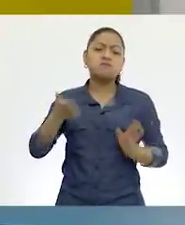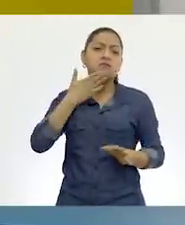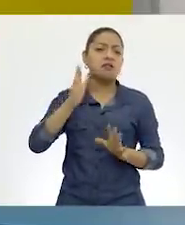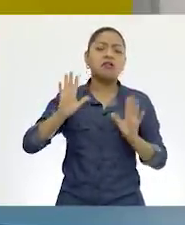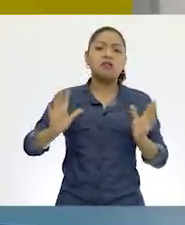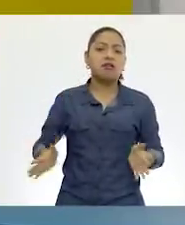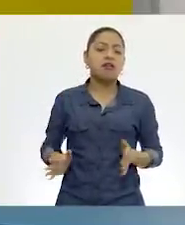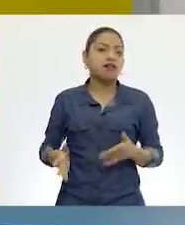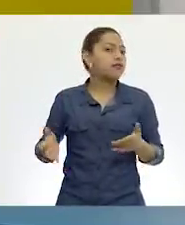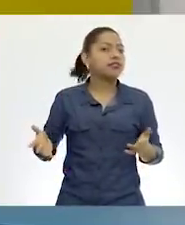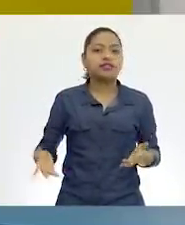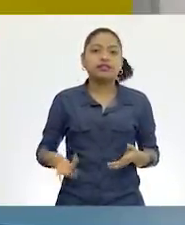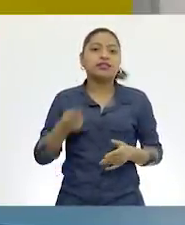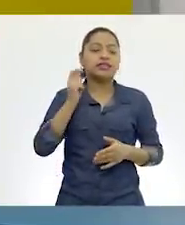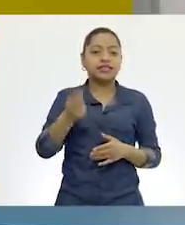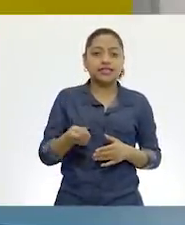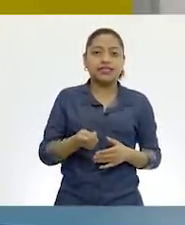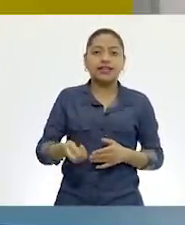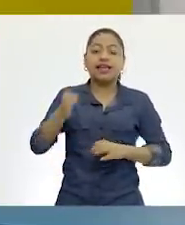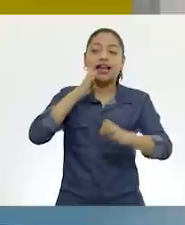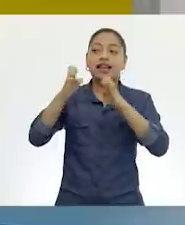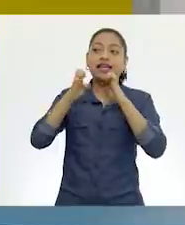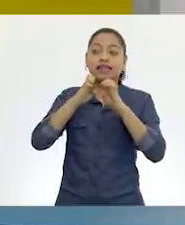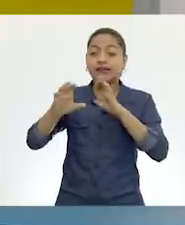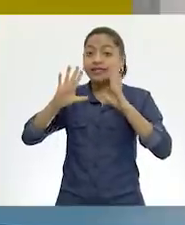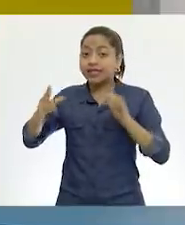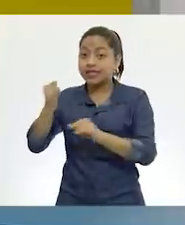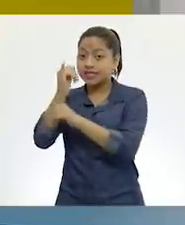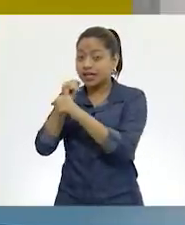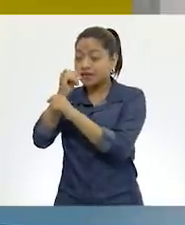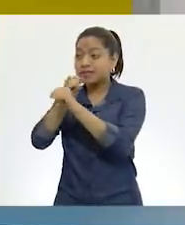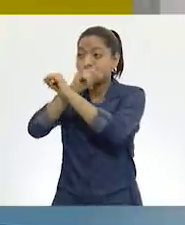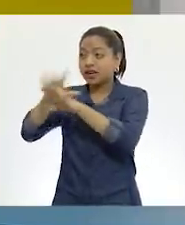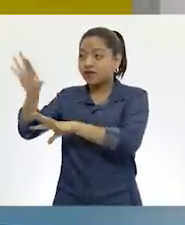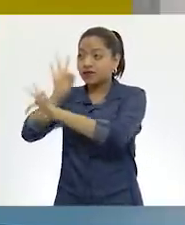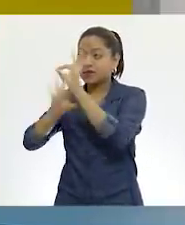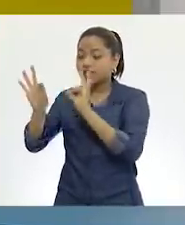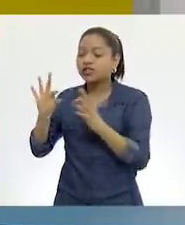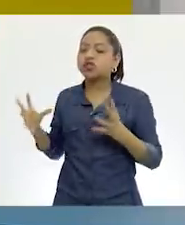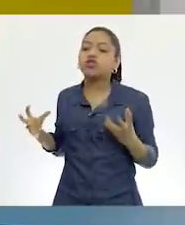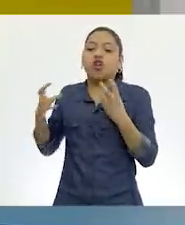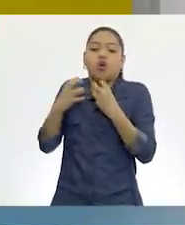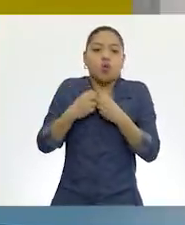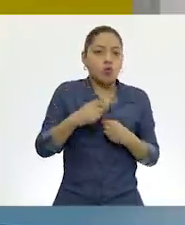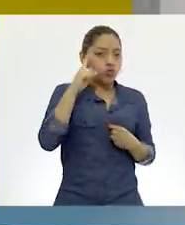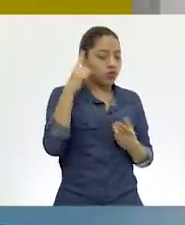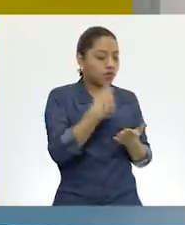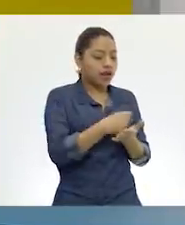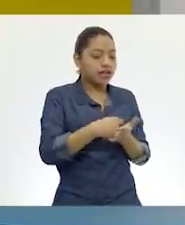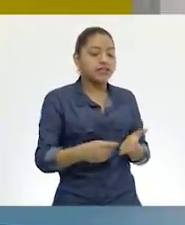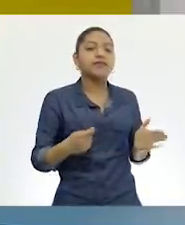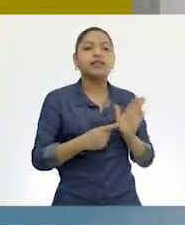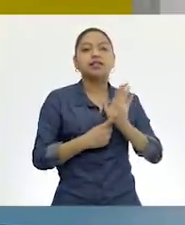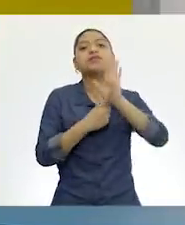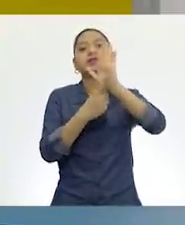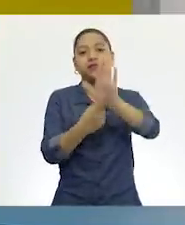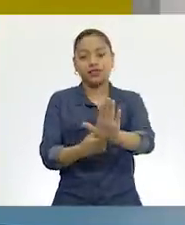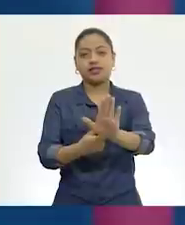no. Nosotros vamos precisamente esa información a conjuntarla y a presentarla en un documento serio porque lo vamos a hacer por escrito.